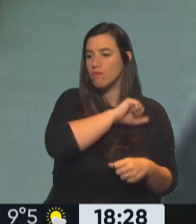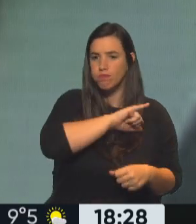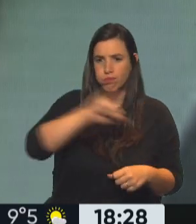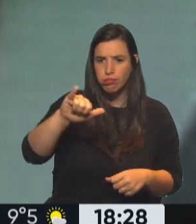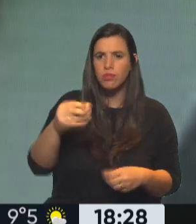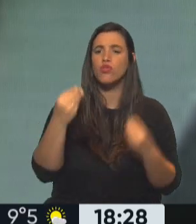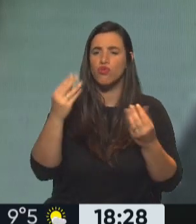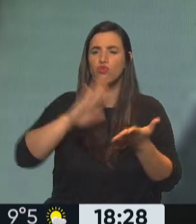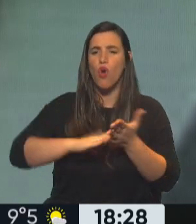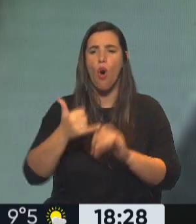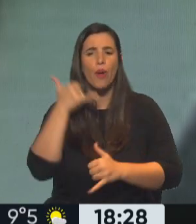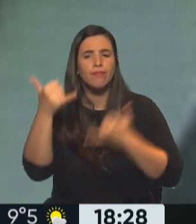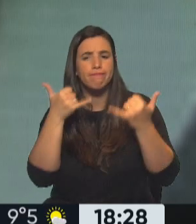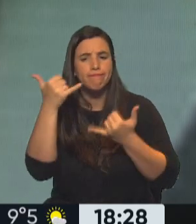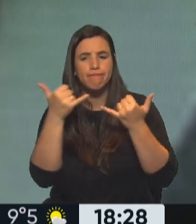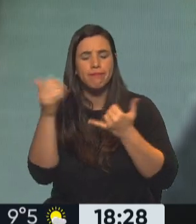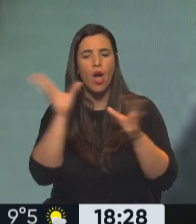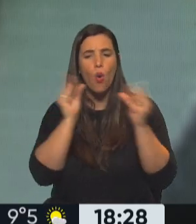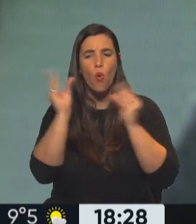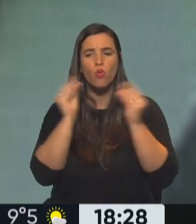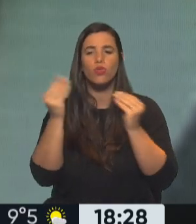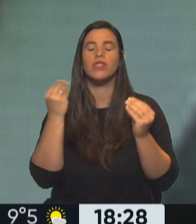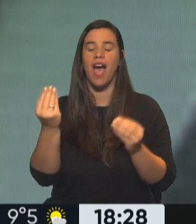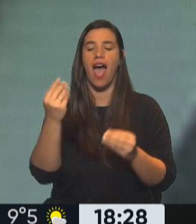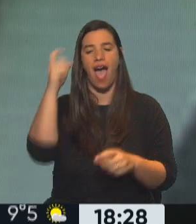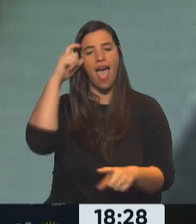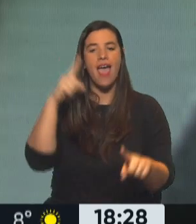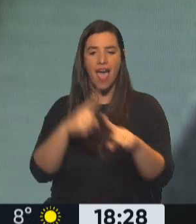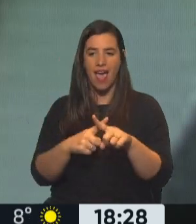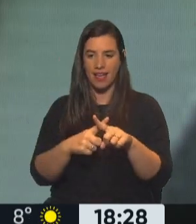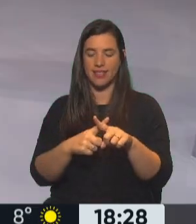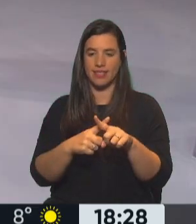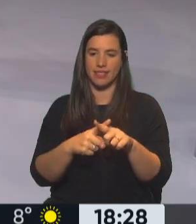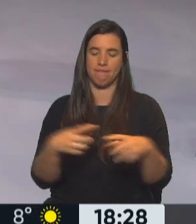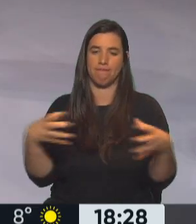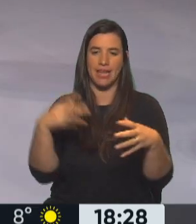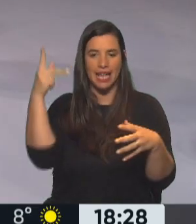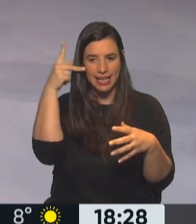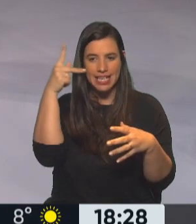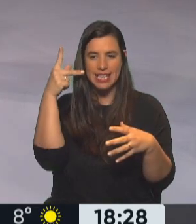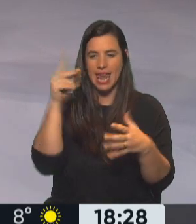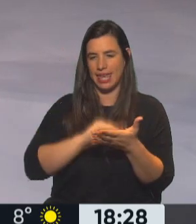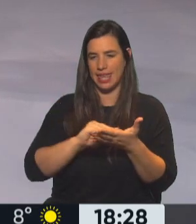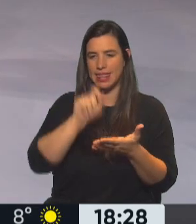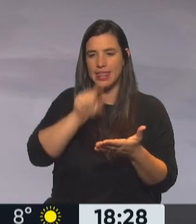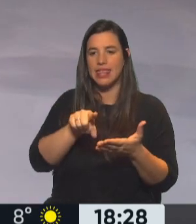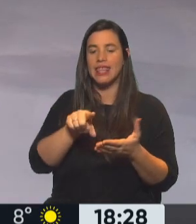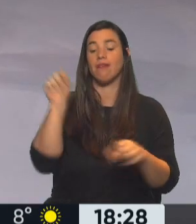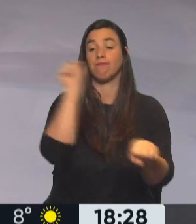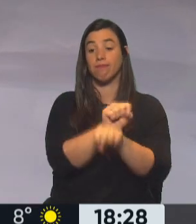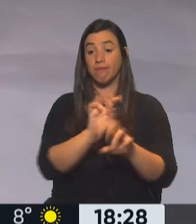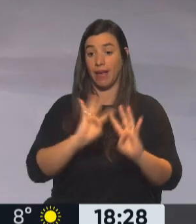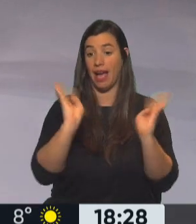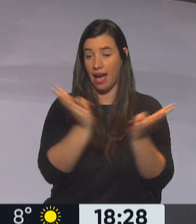telefónicas a exfuncionarios kirchneristas detenidos en la cárcel de Saiza. Ahí se generó esa contracausa que se llamó Puff